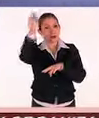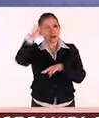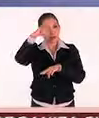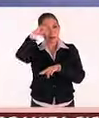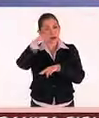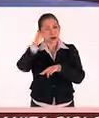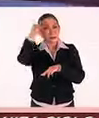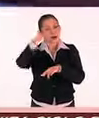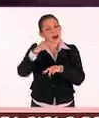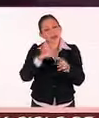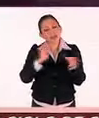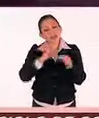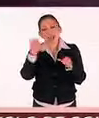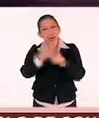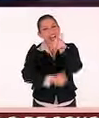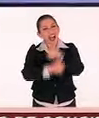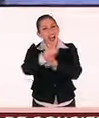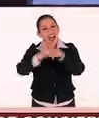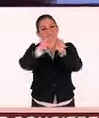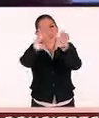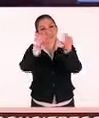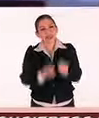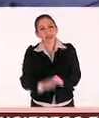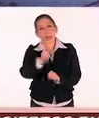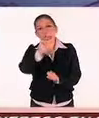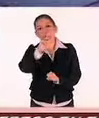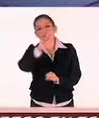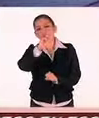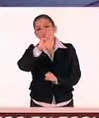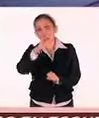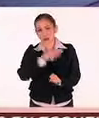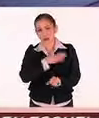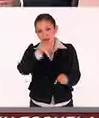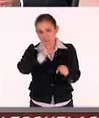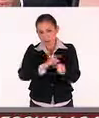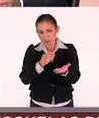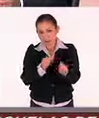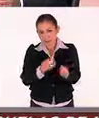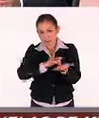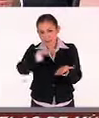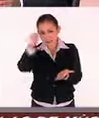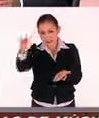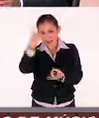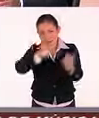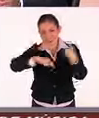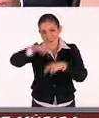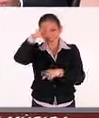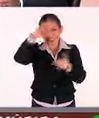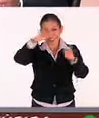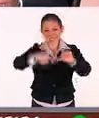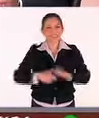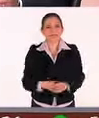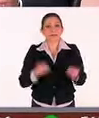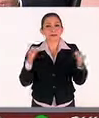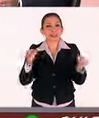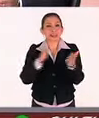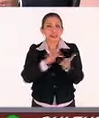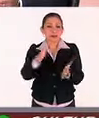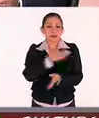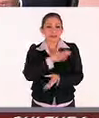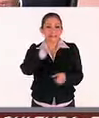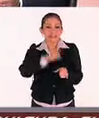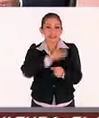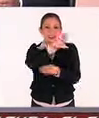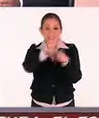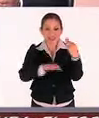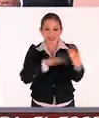de México, para hablarnos de la carrera de sistemas biomédicos. ¿Qué tal? Muy buenos días, muchísimas gracias por estar en México al Día. Muchas gracias, buenos días,